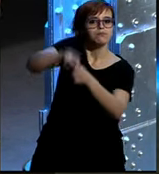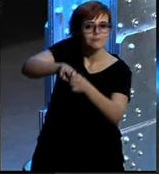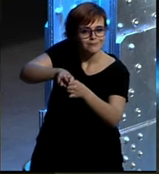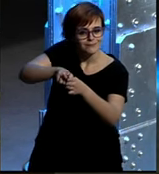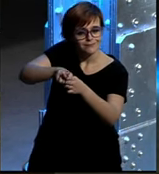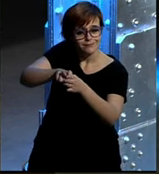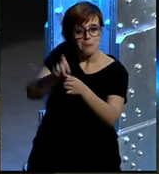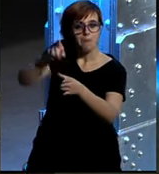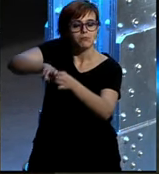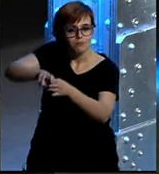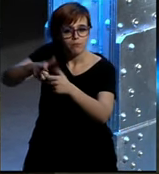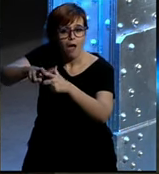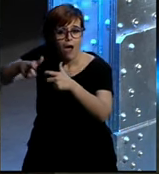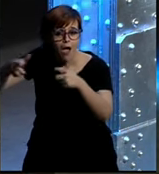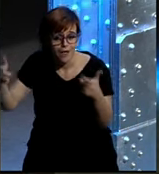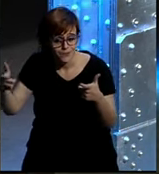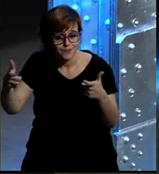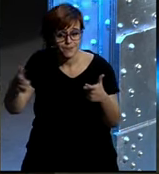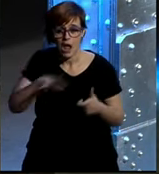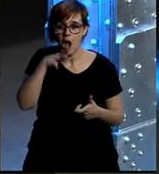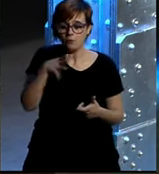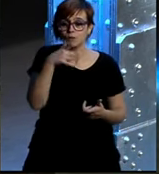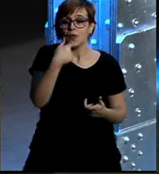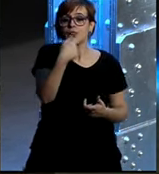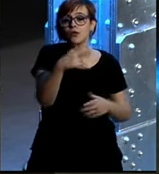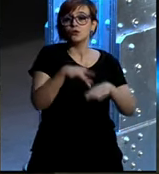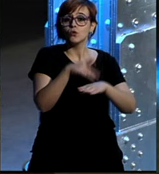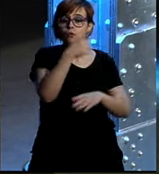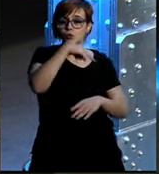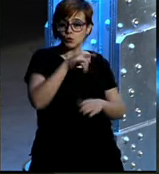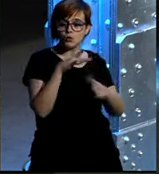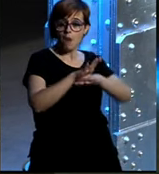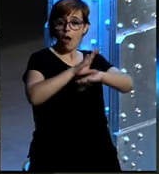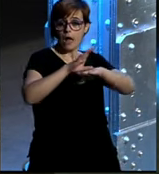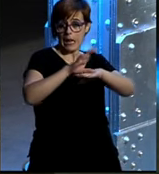y os digo todo esto para que os deis cuenta de que cuando acabéis la carrera y entréis en el mercado profesional